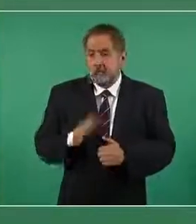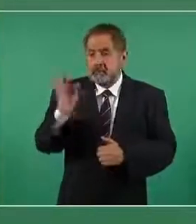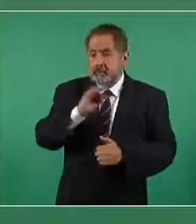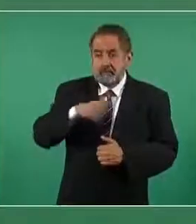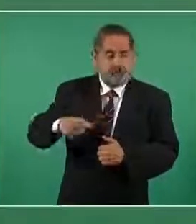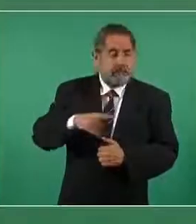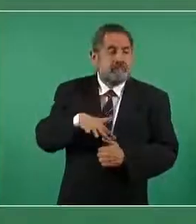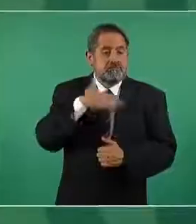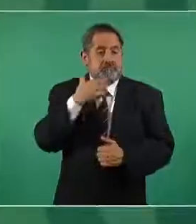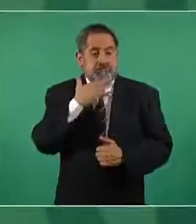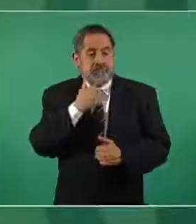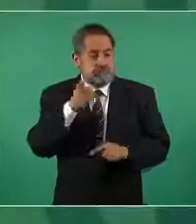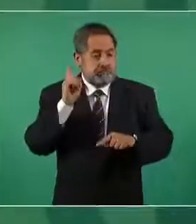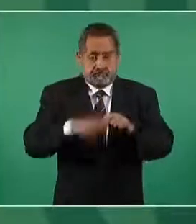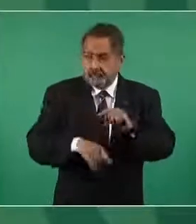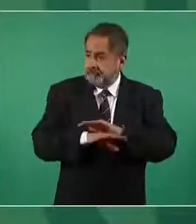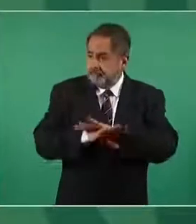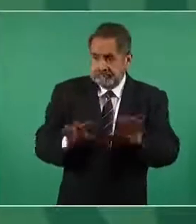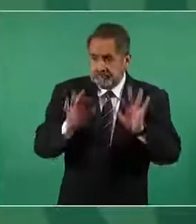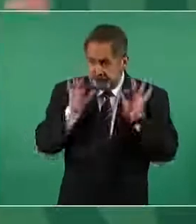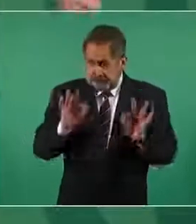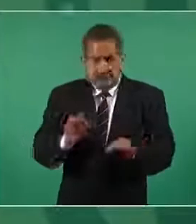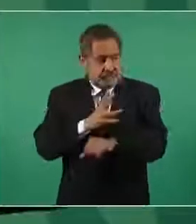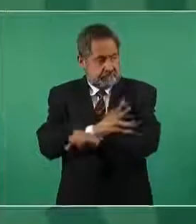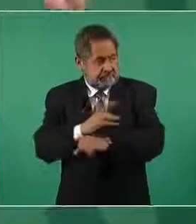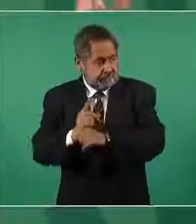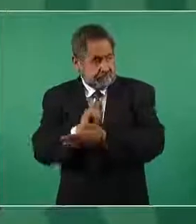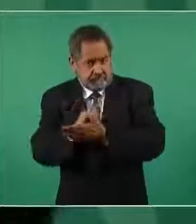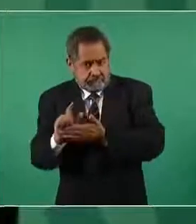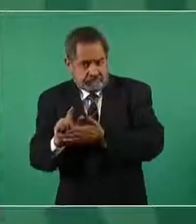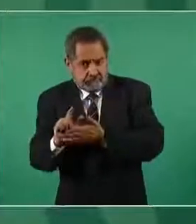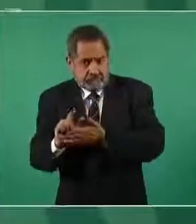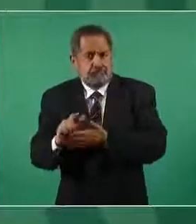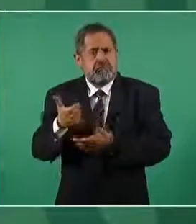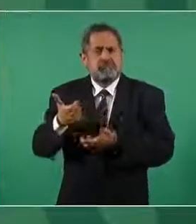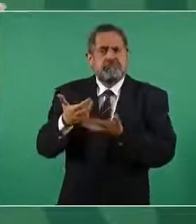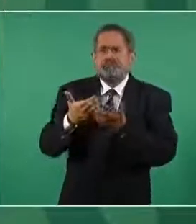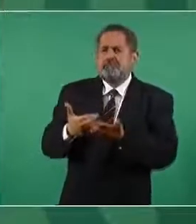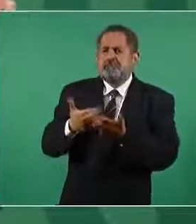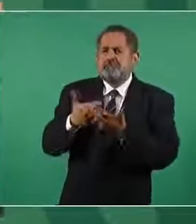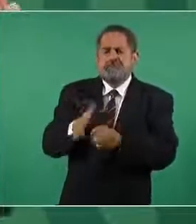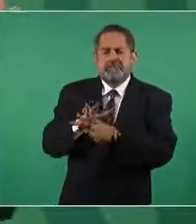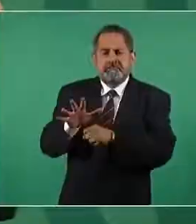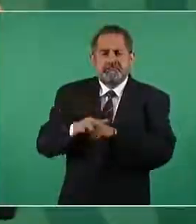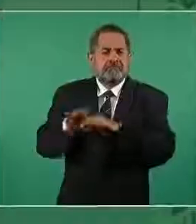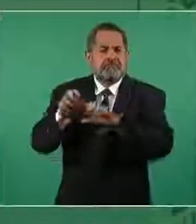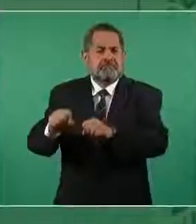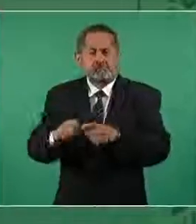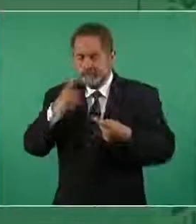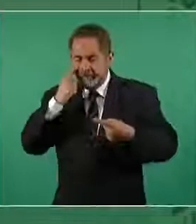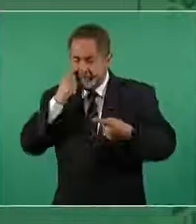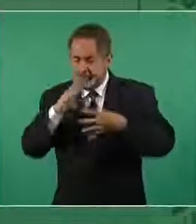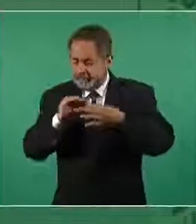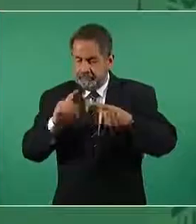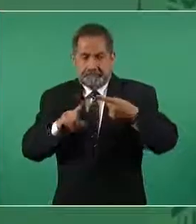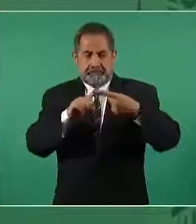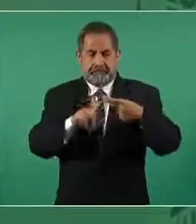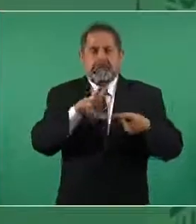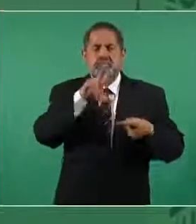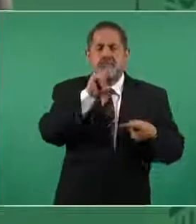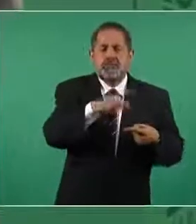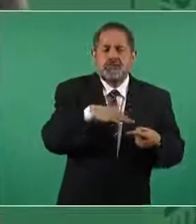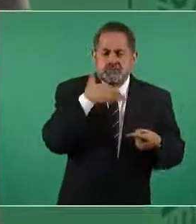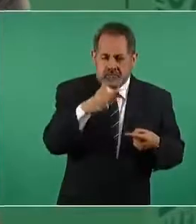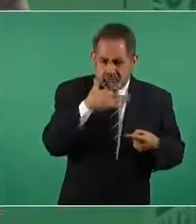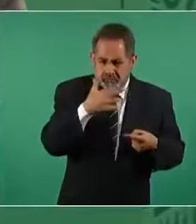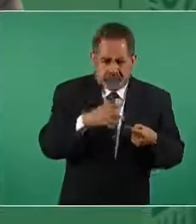corrupción el presupuesto rinde es no corrupción y